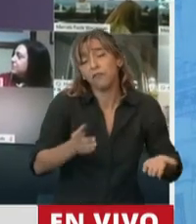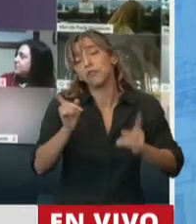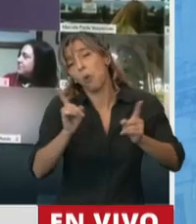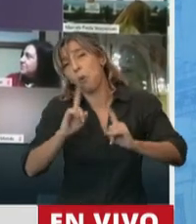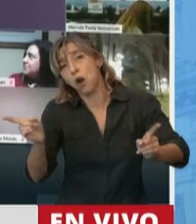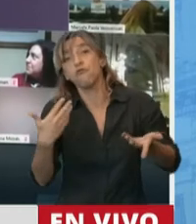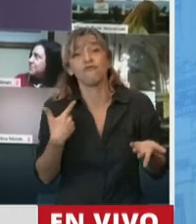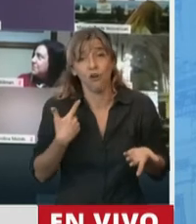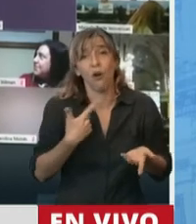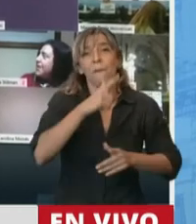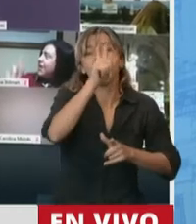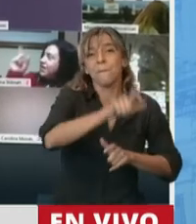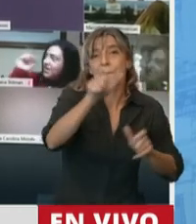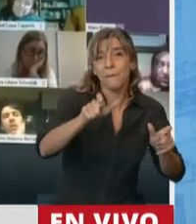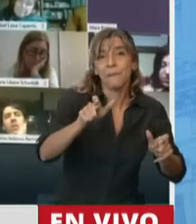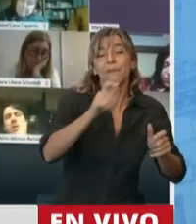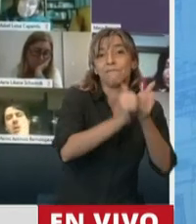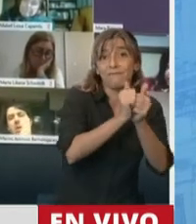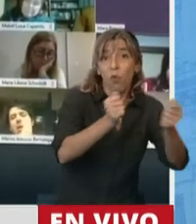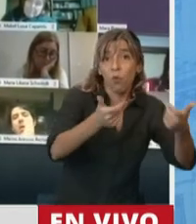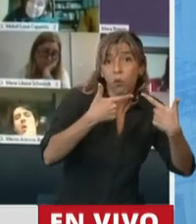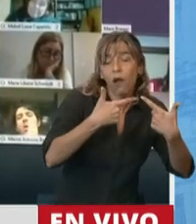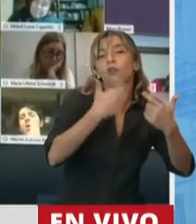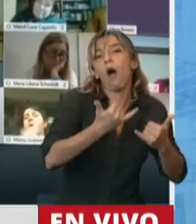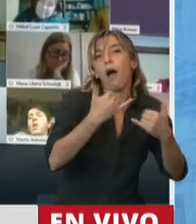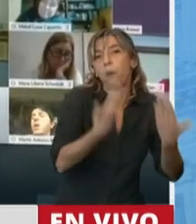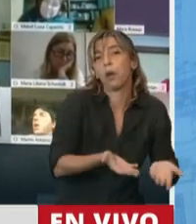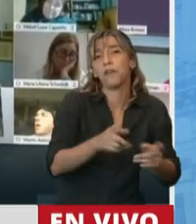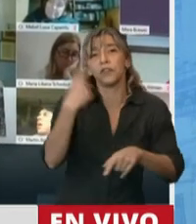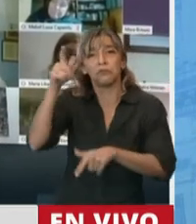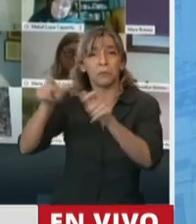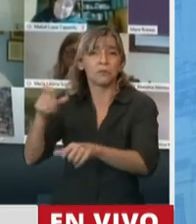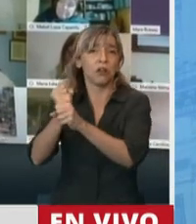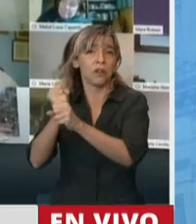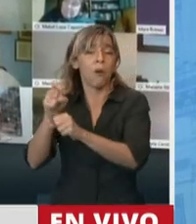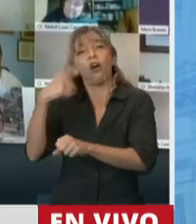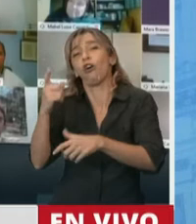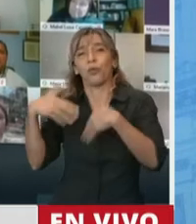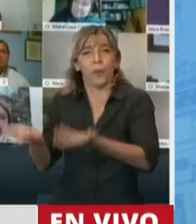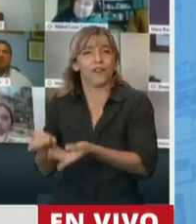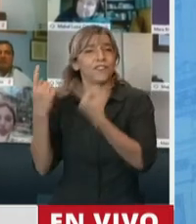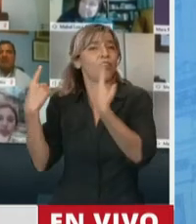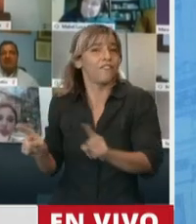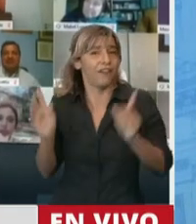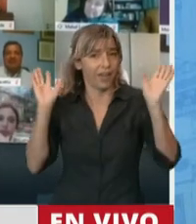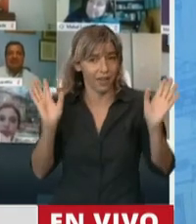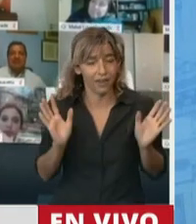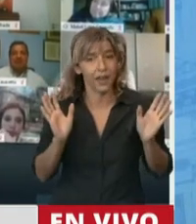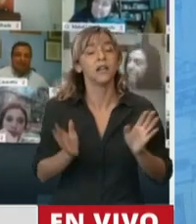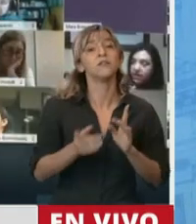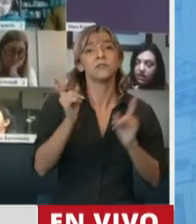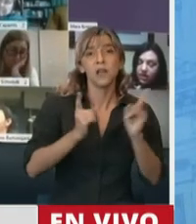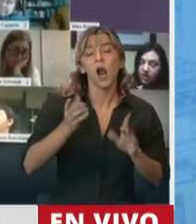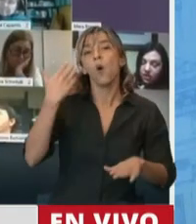sin ninguna duda, son otras. Y por supuesto que esto lleva a pensar en los verdaderos desafíos, como aquí se ha planteado,